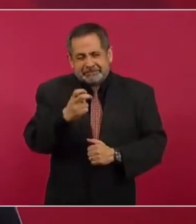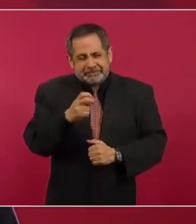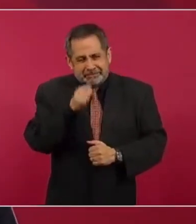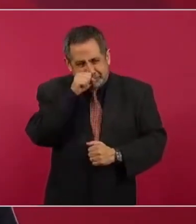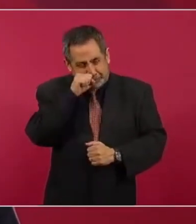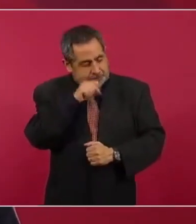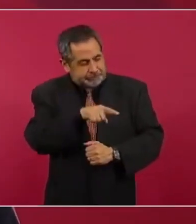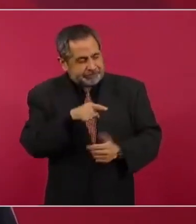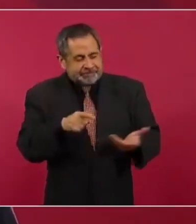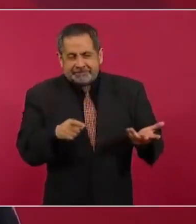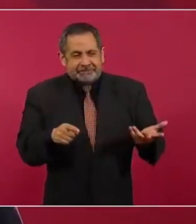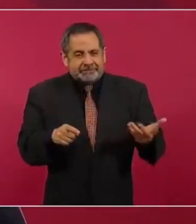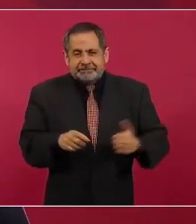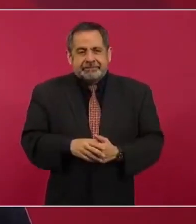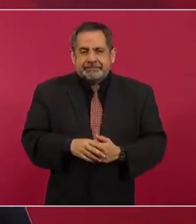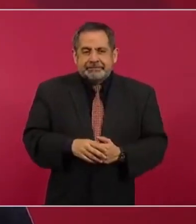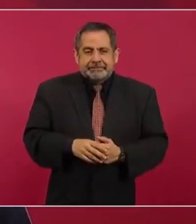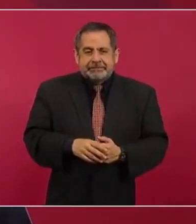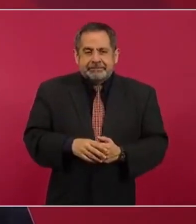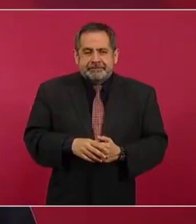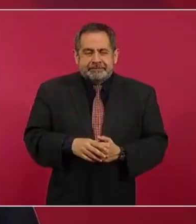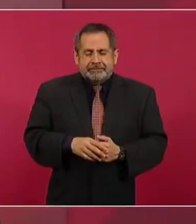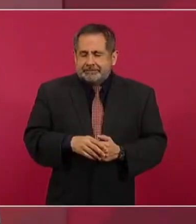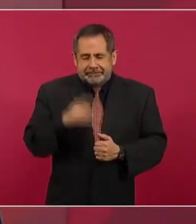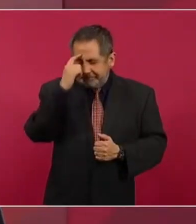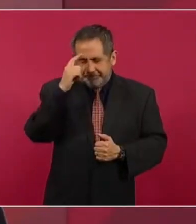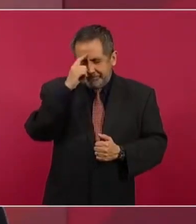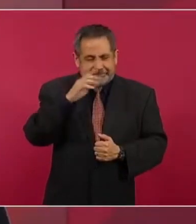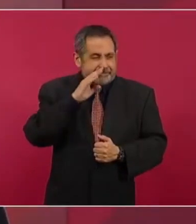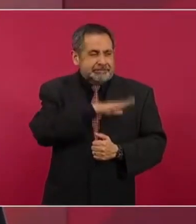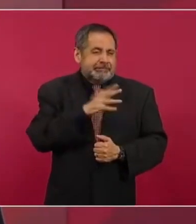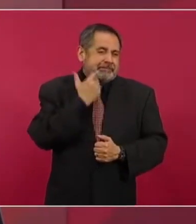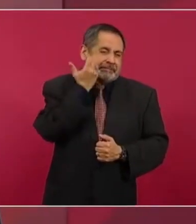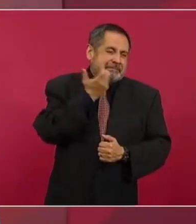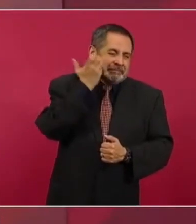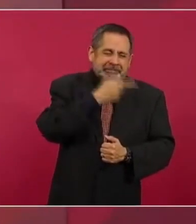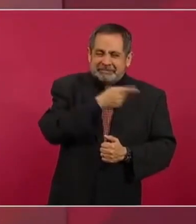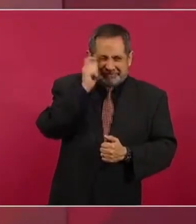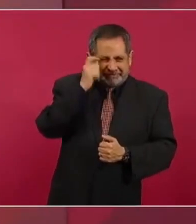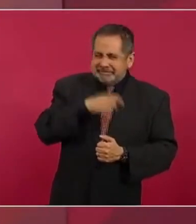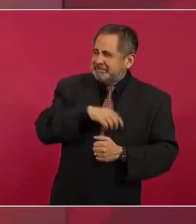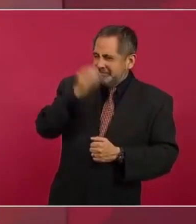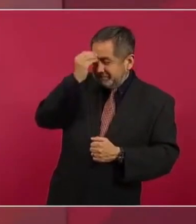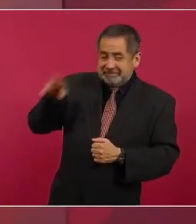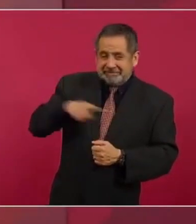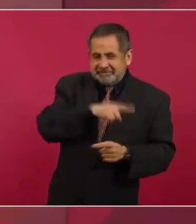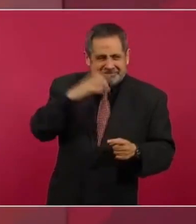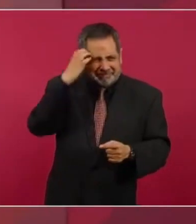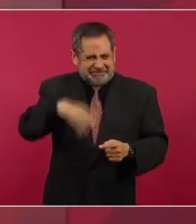obvio y de malintencionado, de perverso,